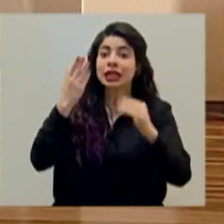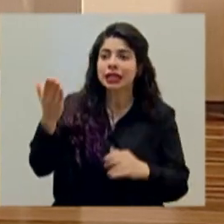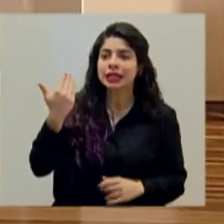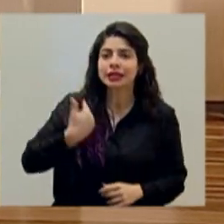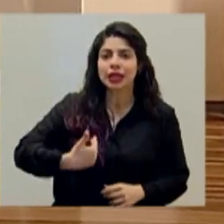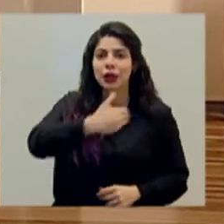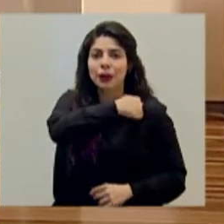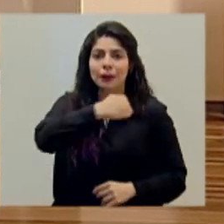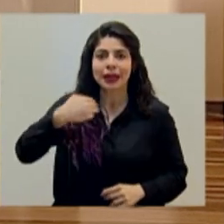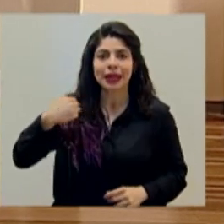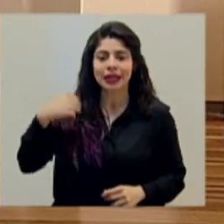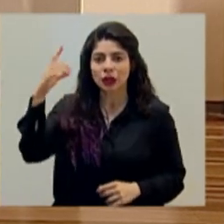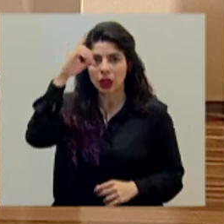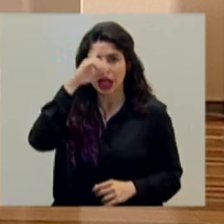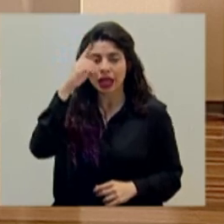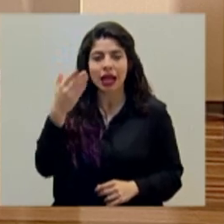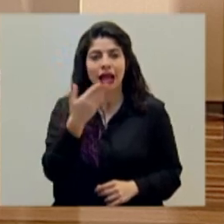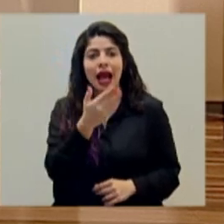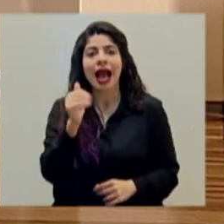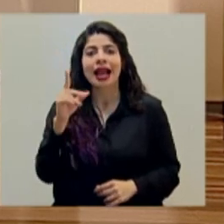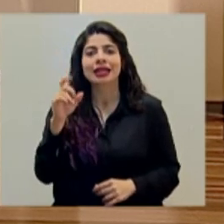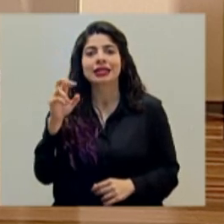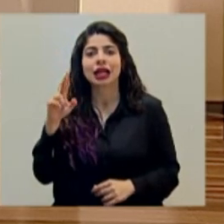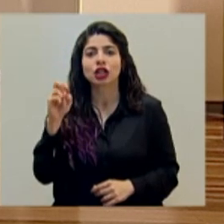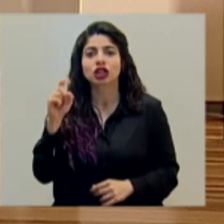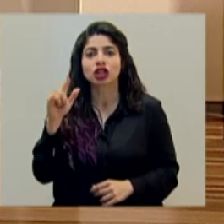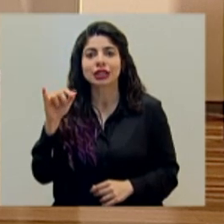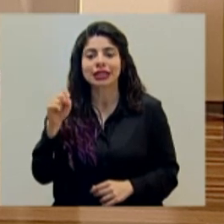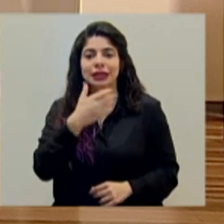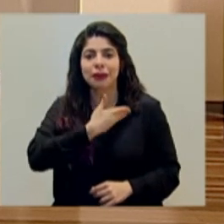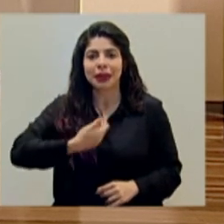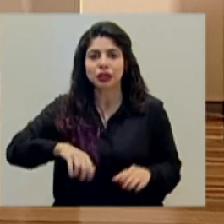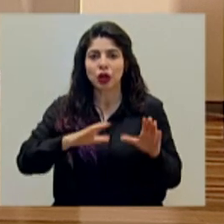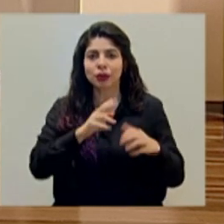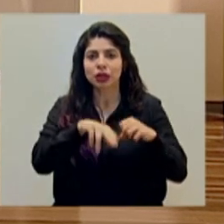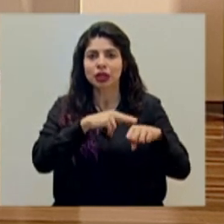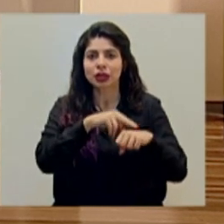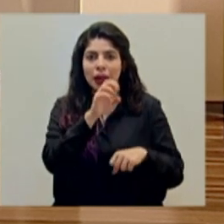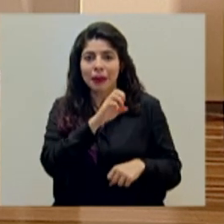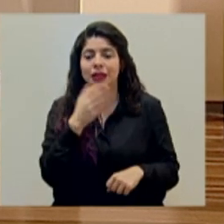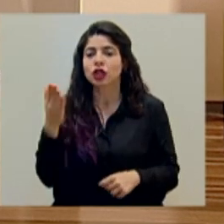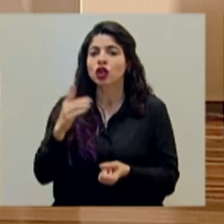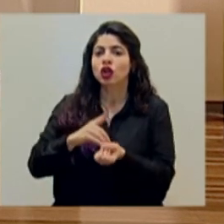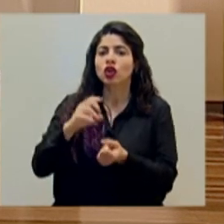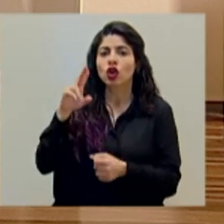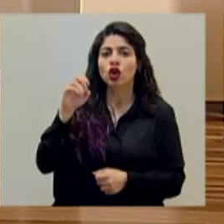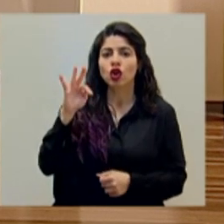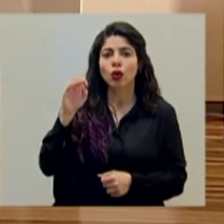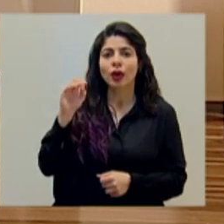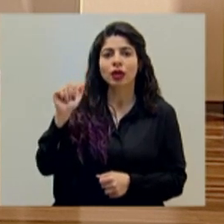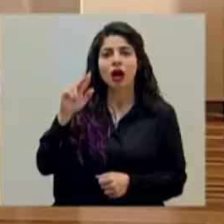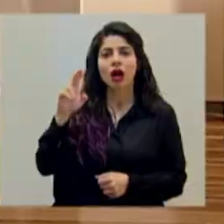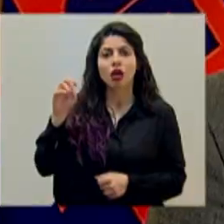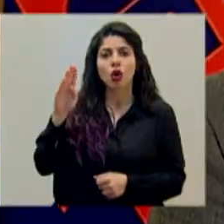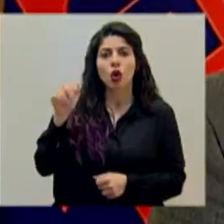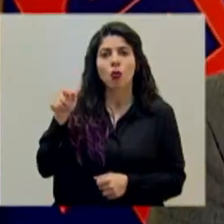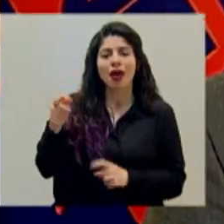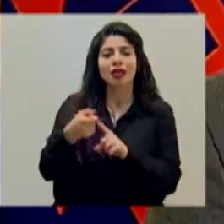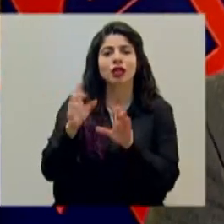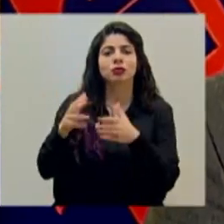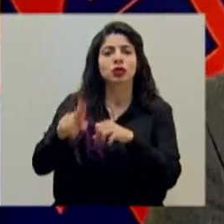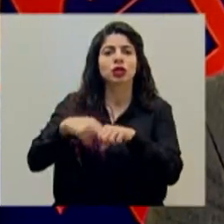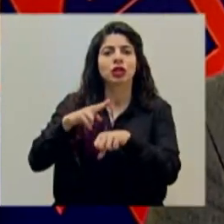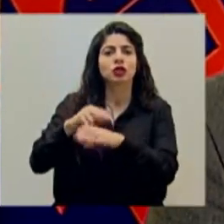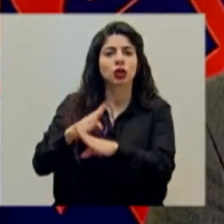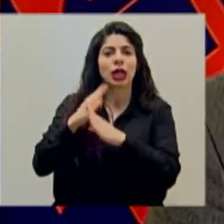Ministro Daniel Salas, don Alexander Solís, presidente de la Comisión Nacional de Emergencias, doctor Roberto Arroba, de la Comisión Nacional de Inmunizaciones.